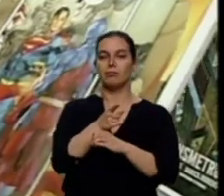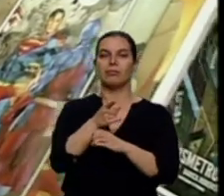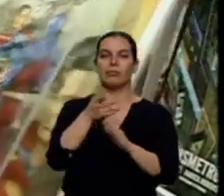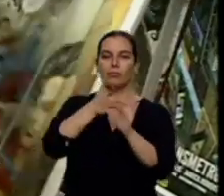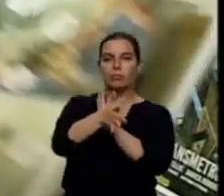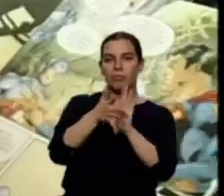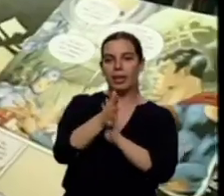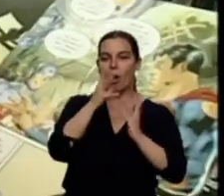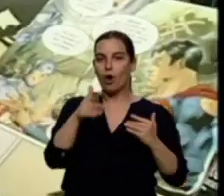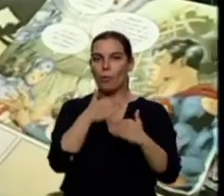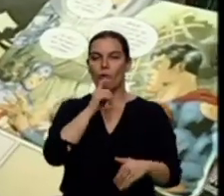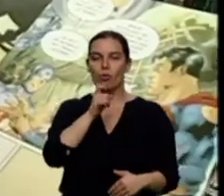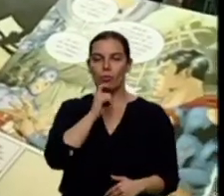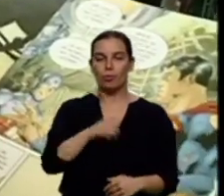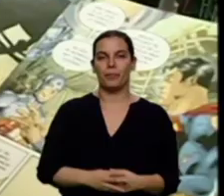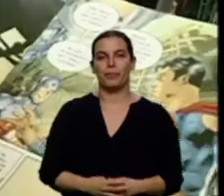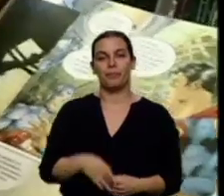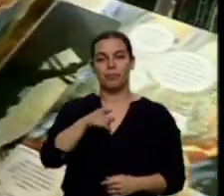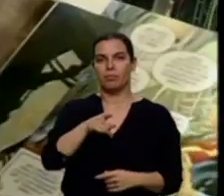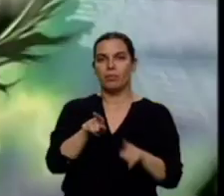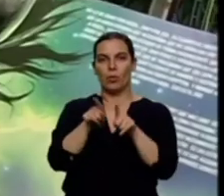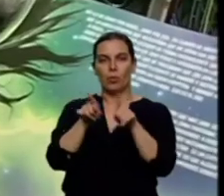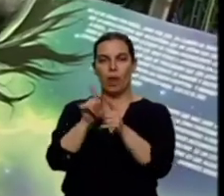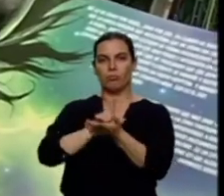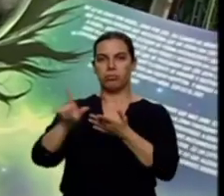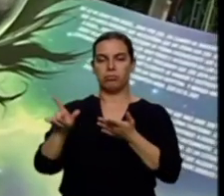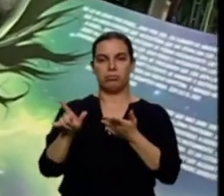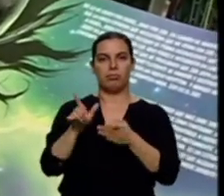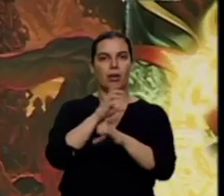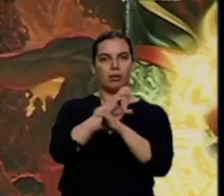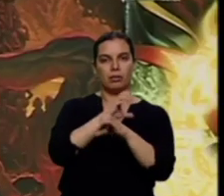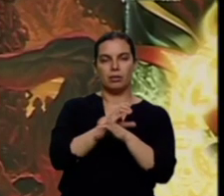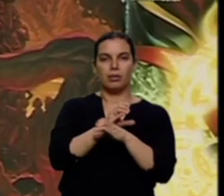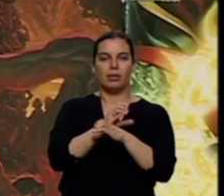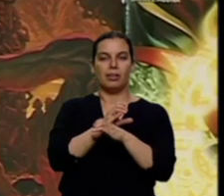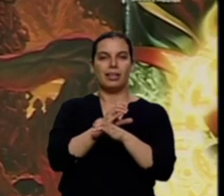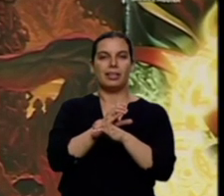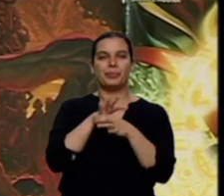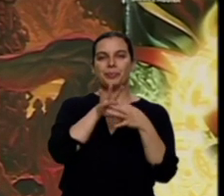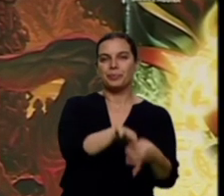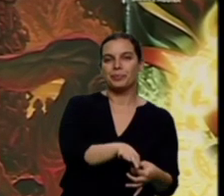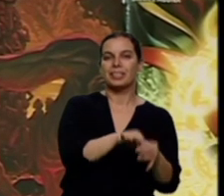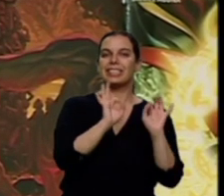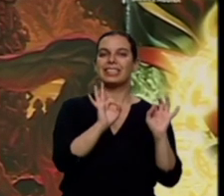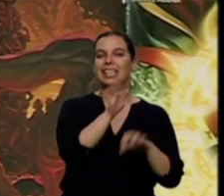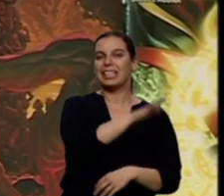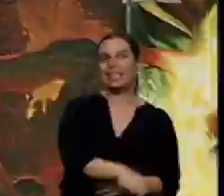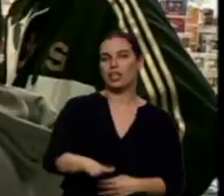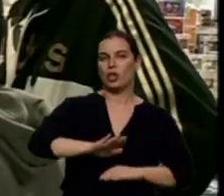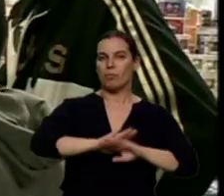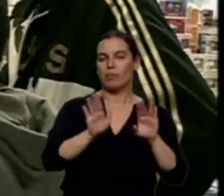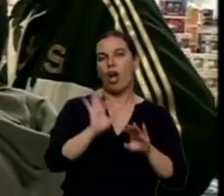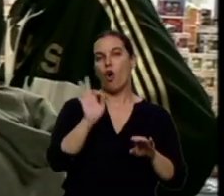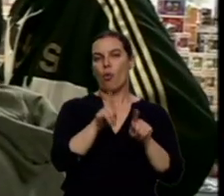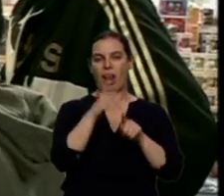Se ha puesto al nivel de la mejor literatura. La novela gráfica ha desechado los tópicos del cómic. Ya no es un producto infantil ni para los llamados frikis. Se hace